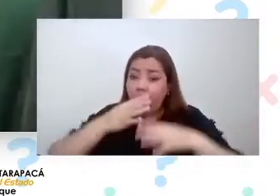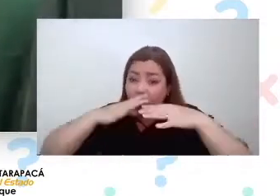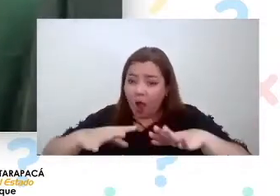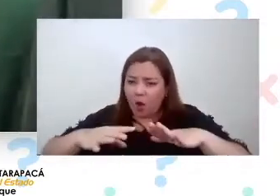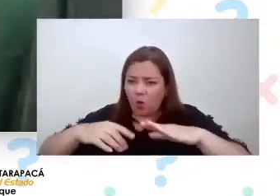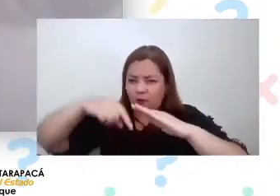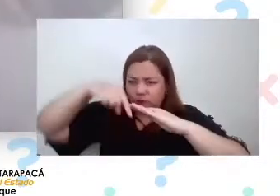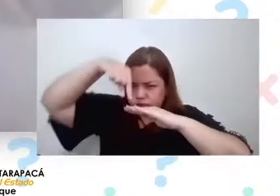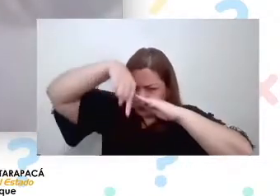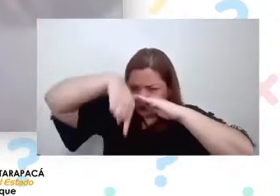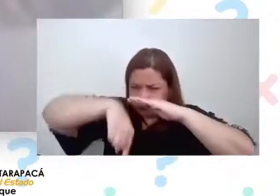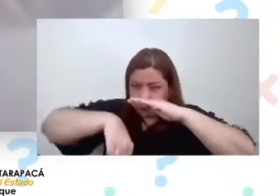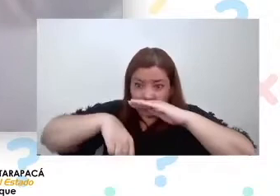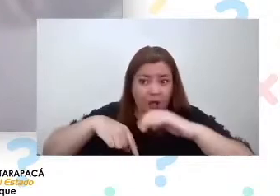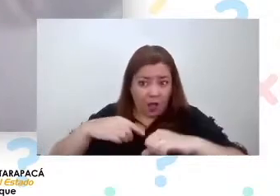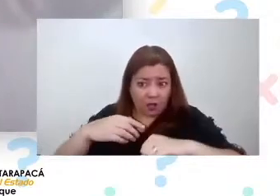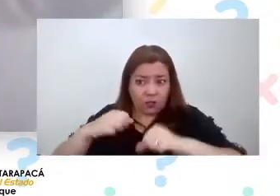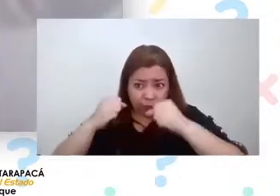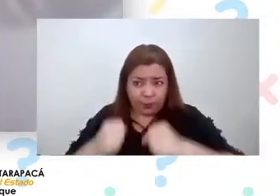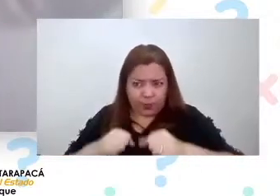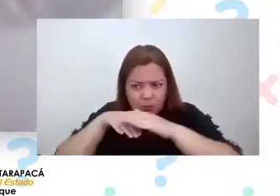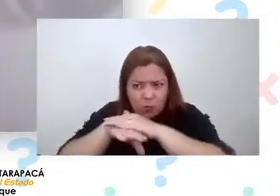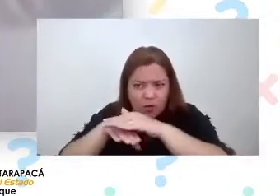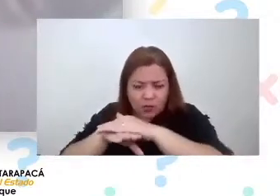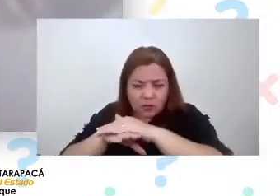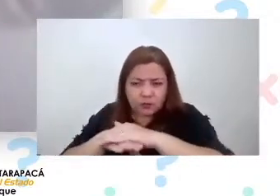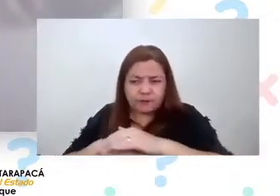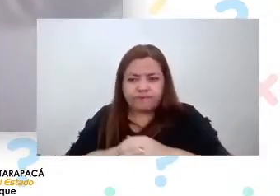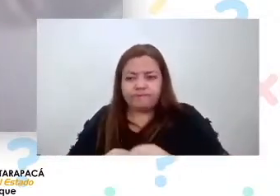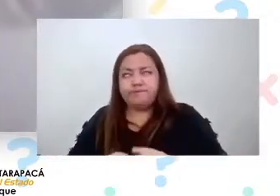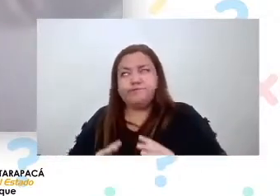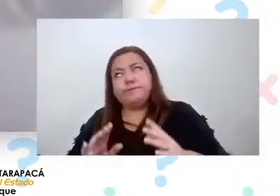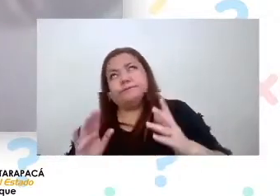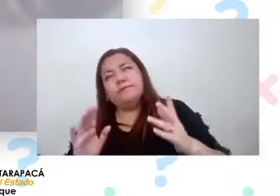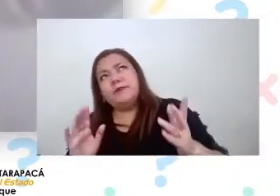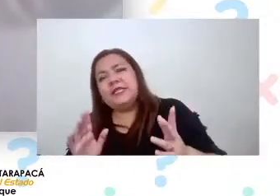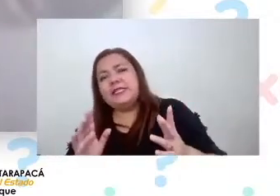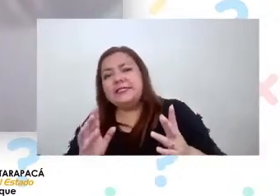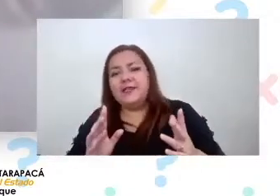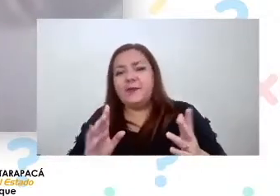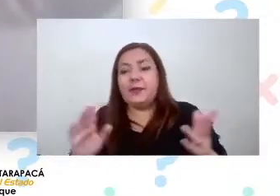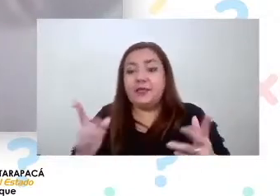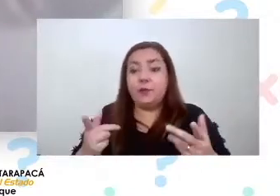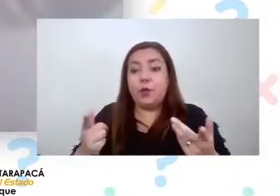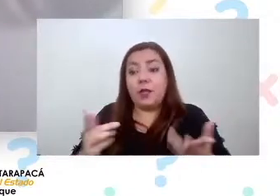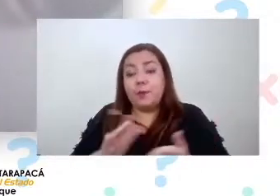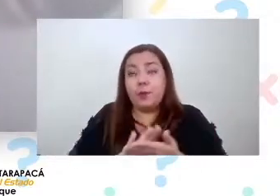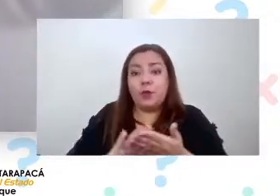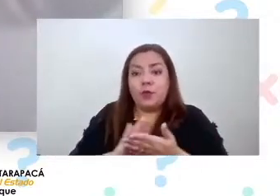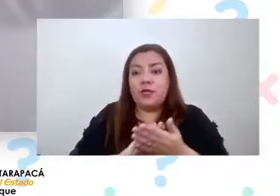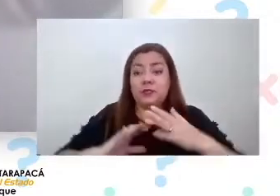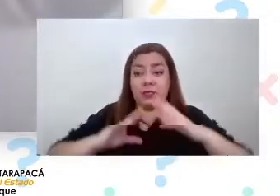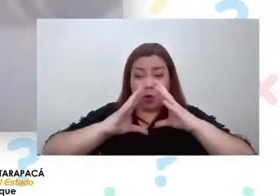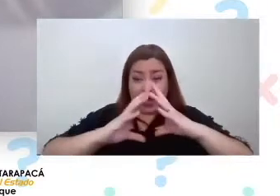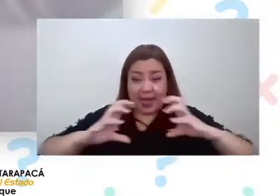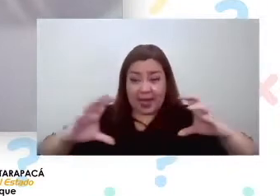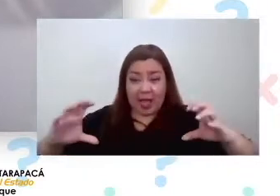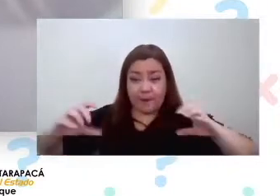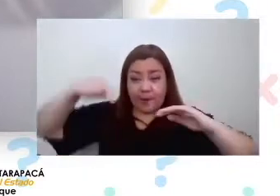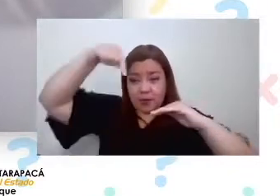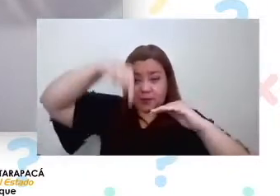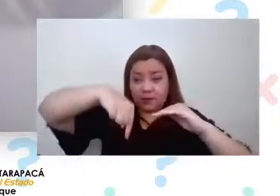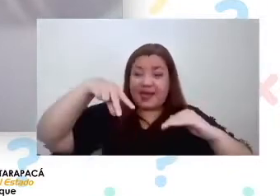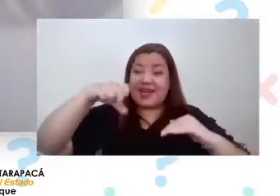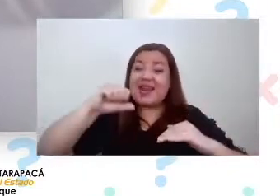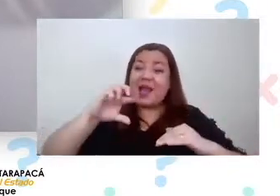acá bueno depende la pregunta si fuese en el sentido de tener napas subterráneas como lo